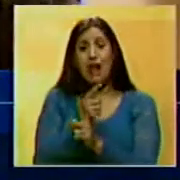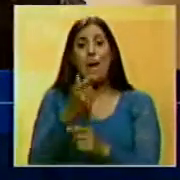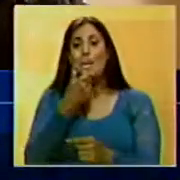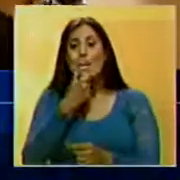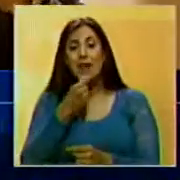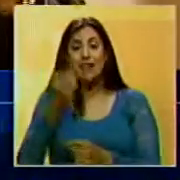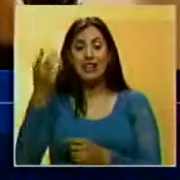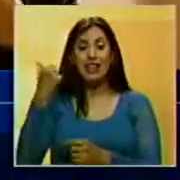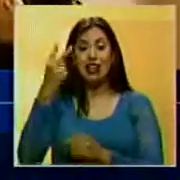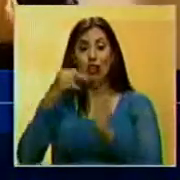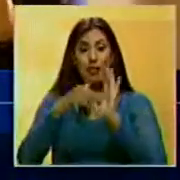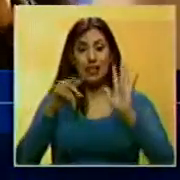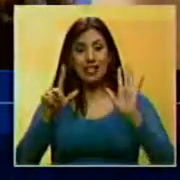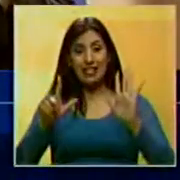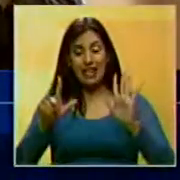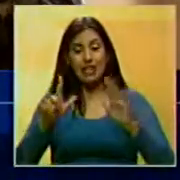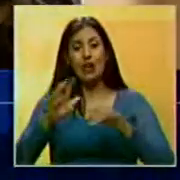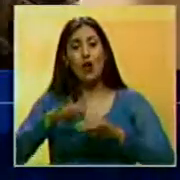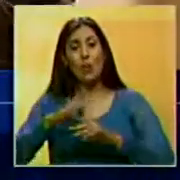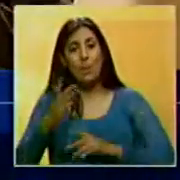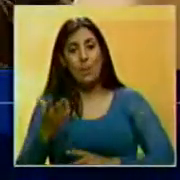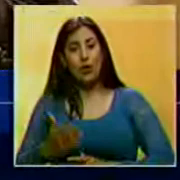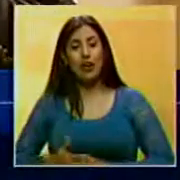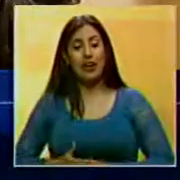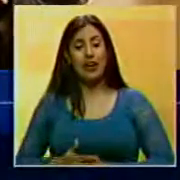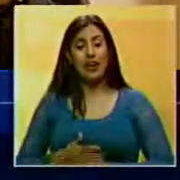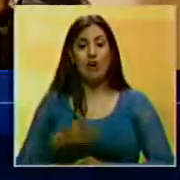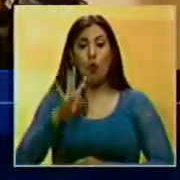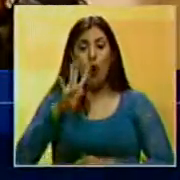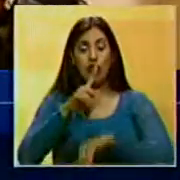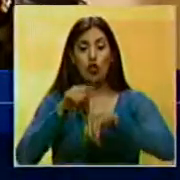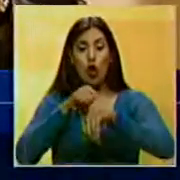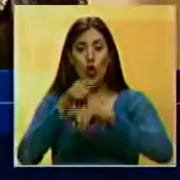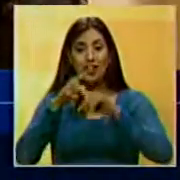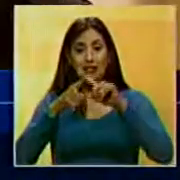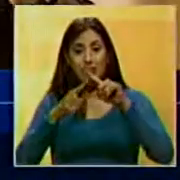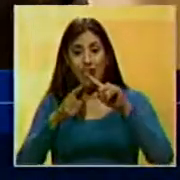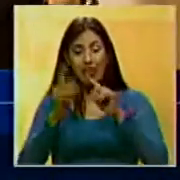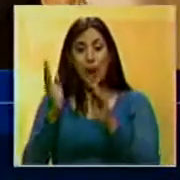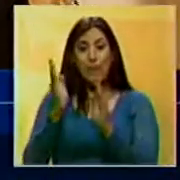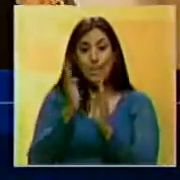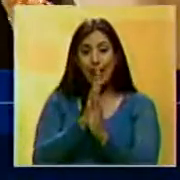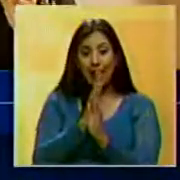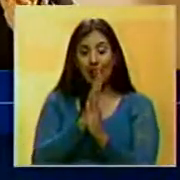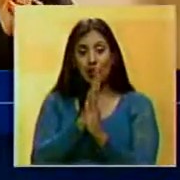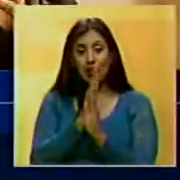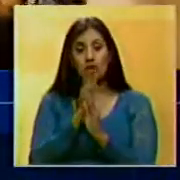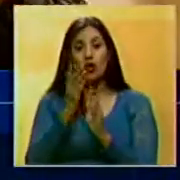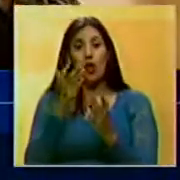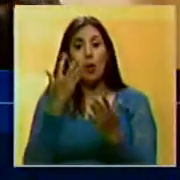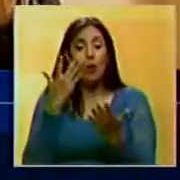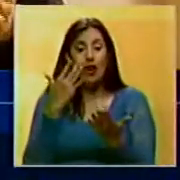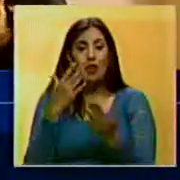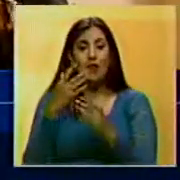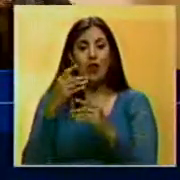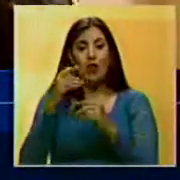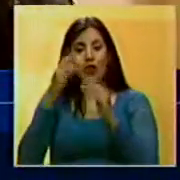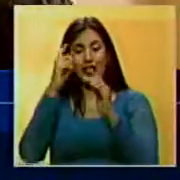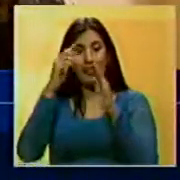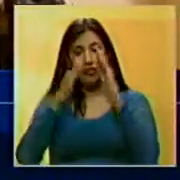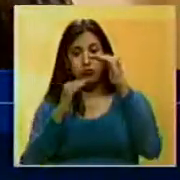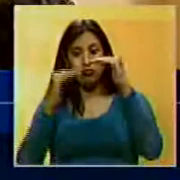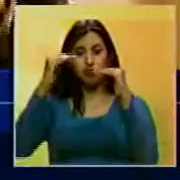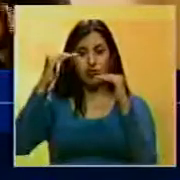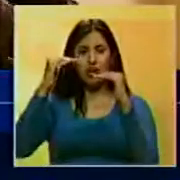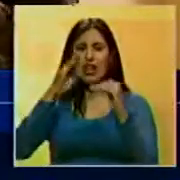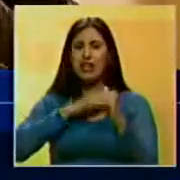mucho más sencillo que en 2007, ya que el cuatro horas y media menos, con respecto al meridiano de Greenwich, no